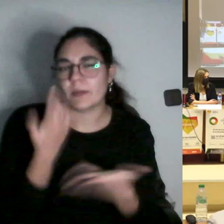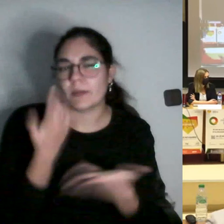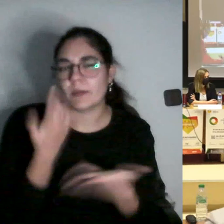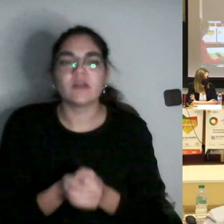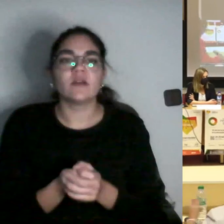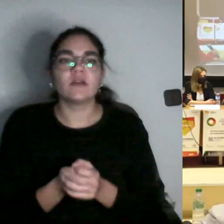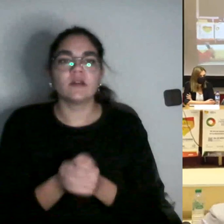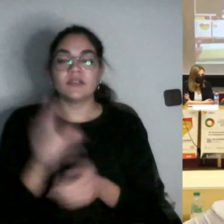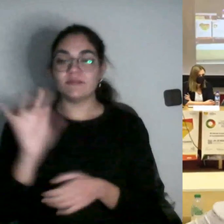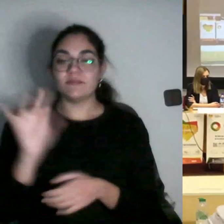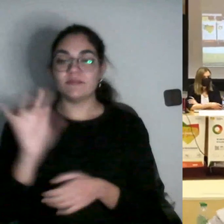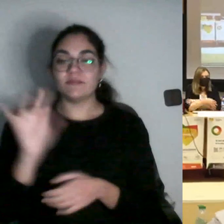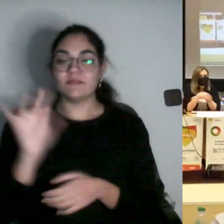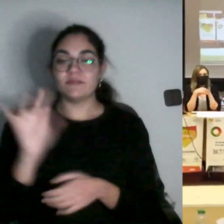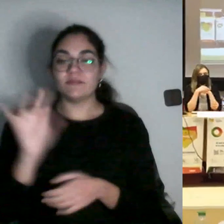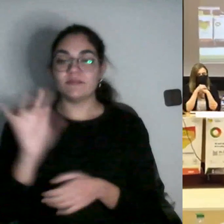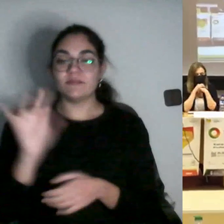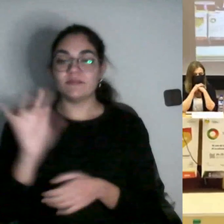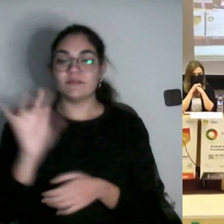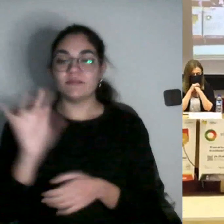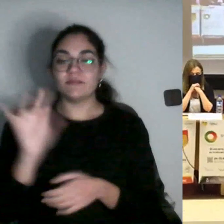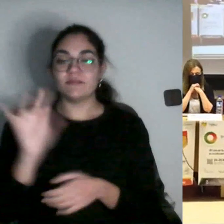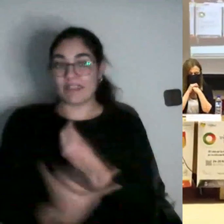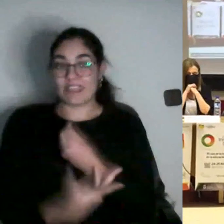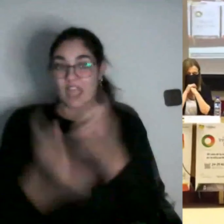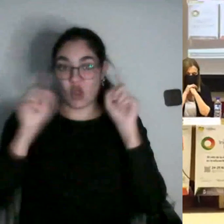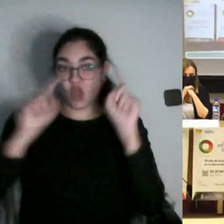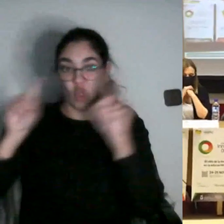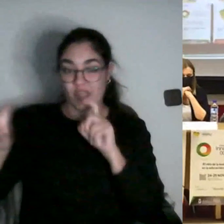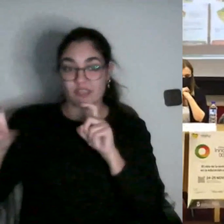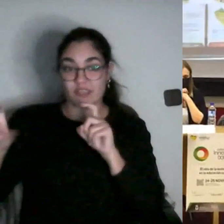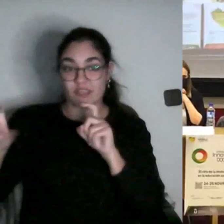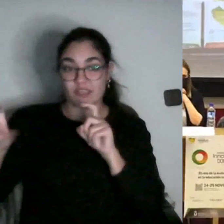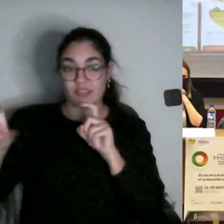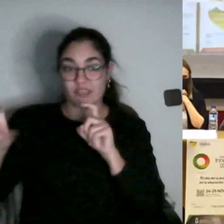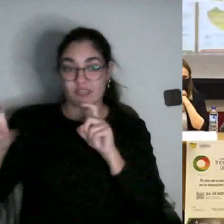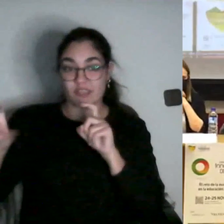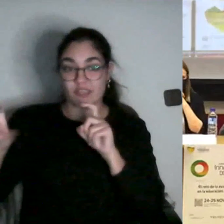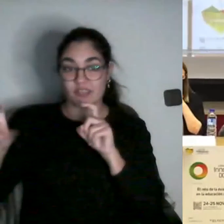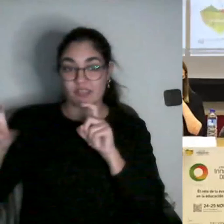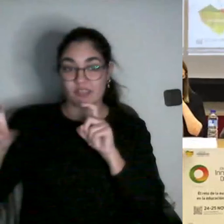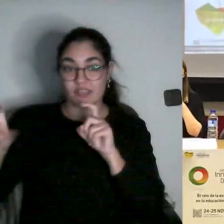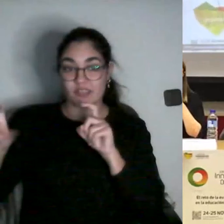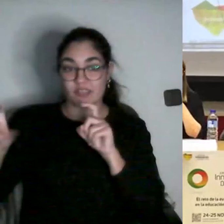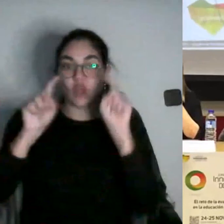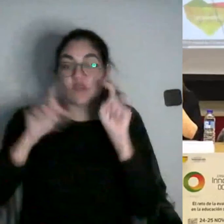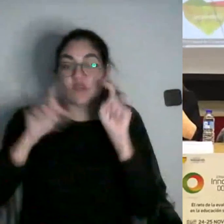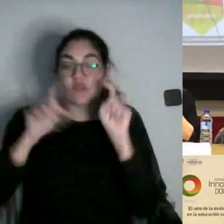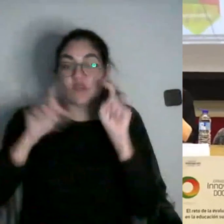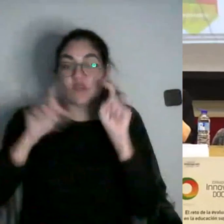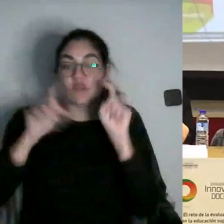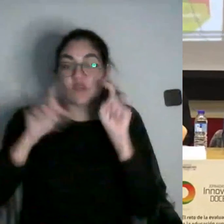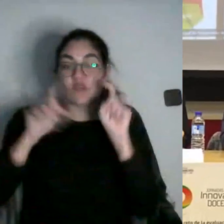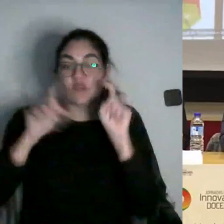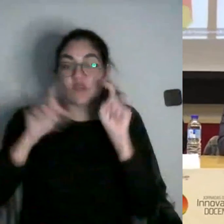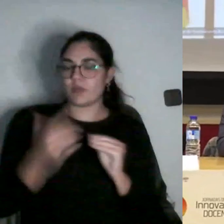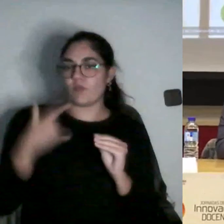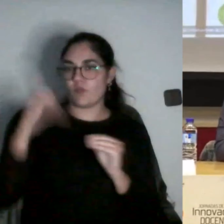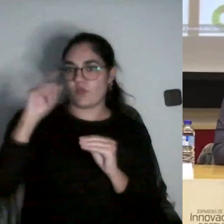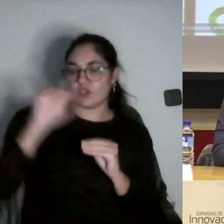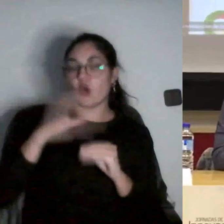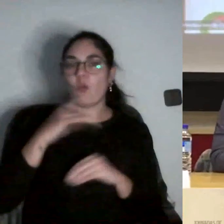cuando hablo de materiales docentes en general hablamos de materiales docentes producidos tanto por profesores como por alumnos